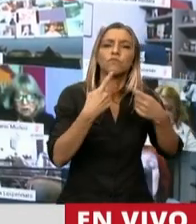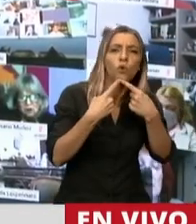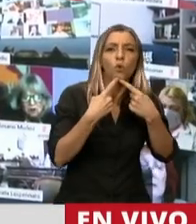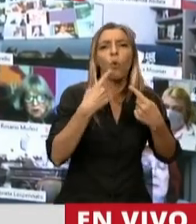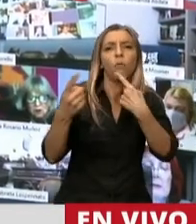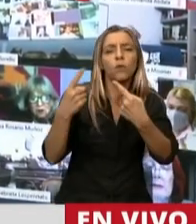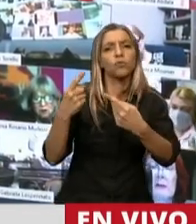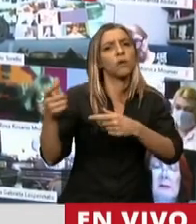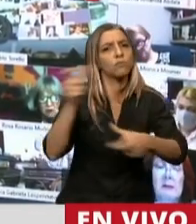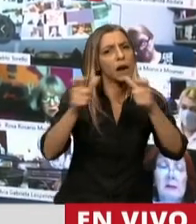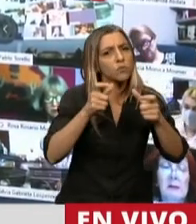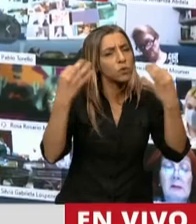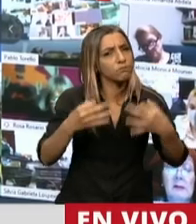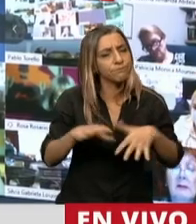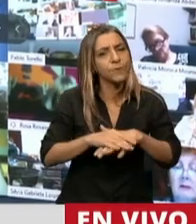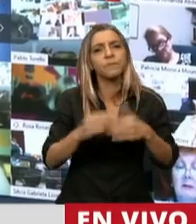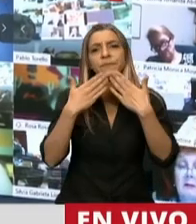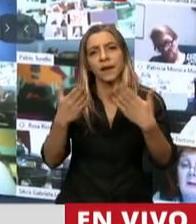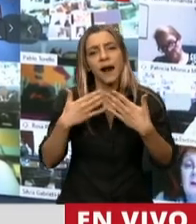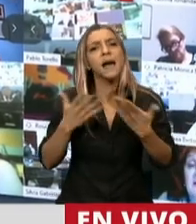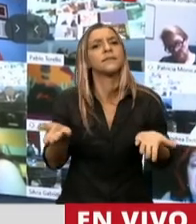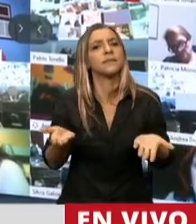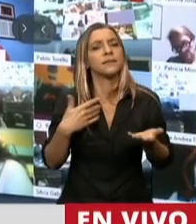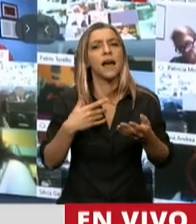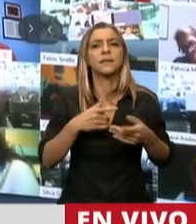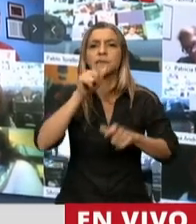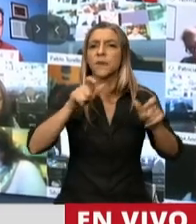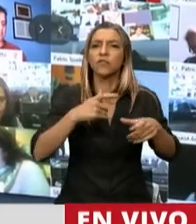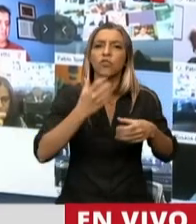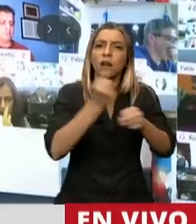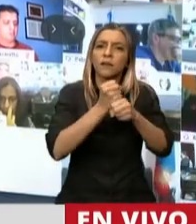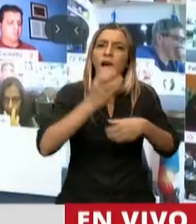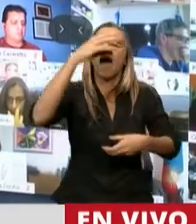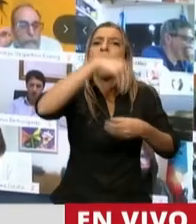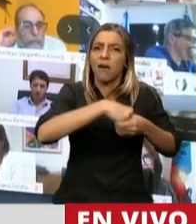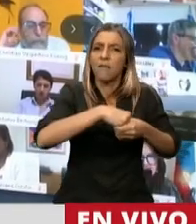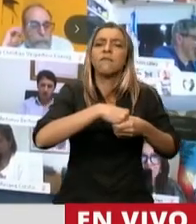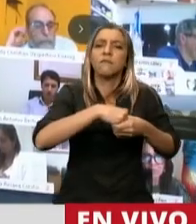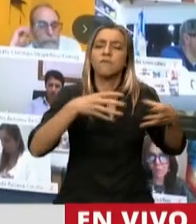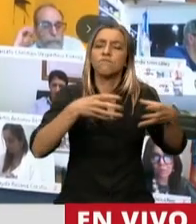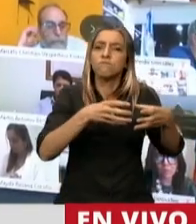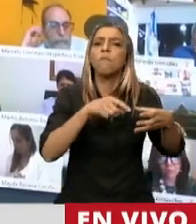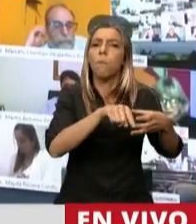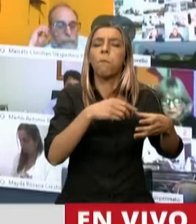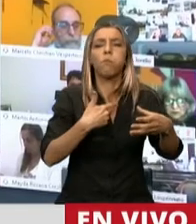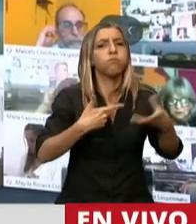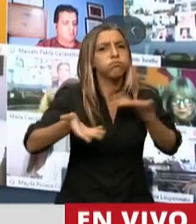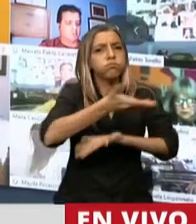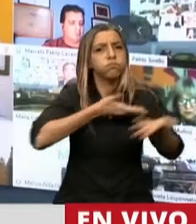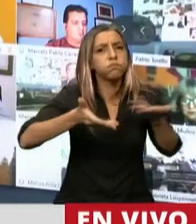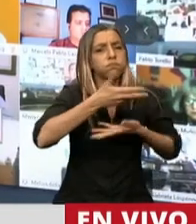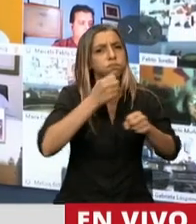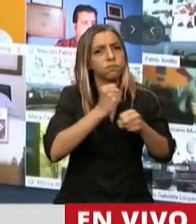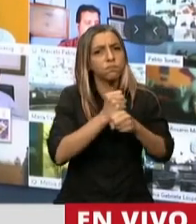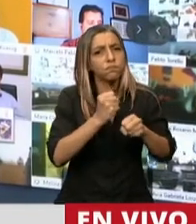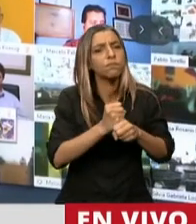agradecer especialmente a todos los miembros de la Comisión de Acción Social y Salud que durante estos días han colaborado en forma muy importante